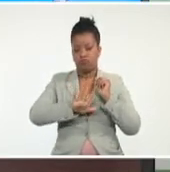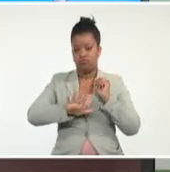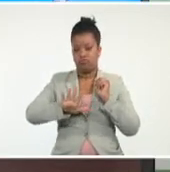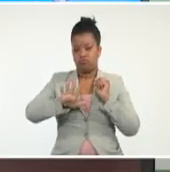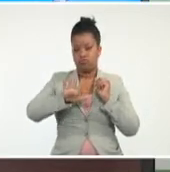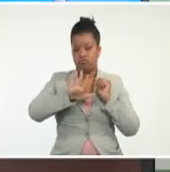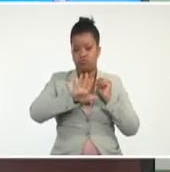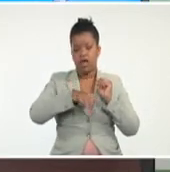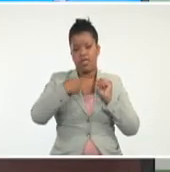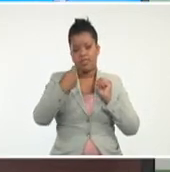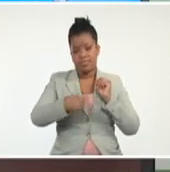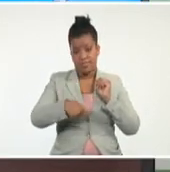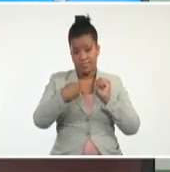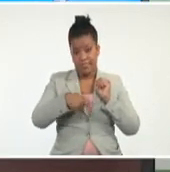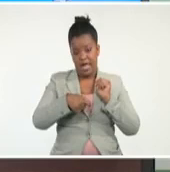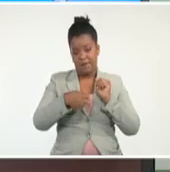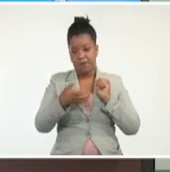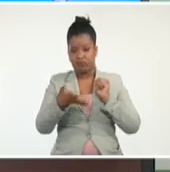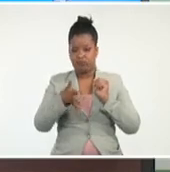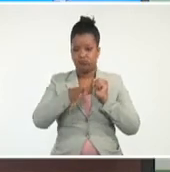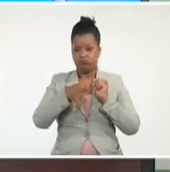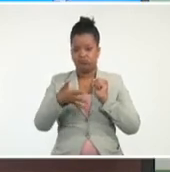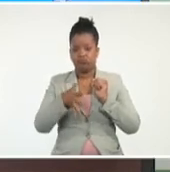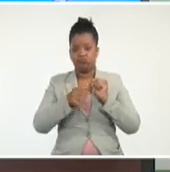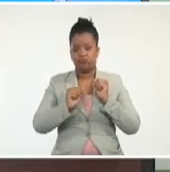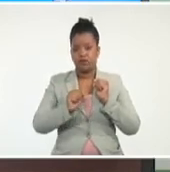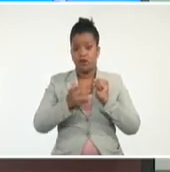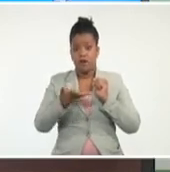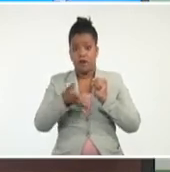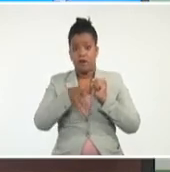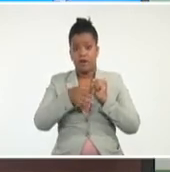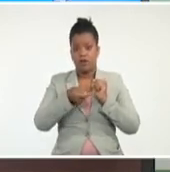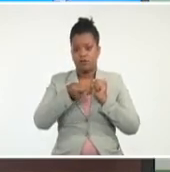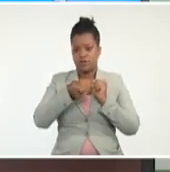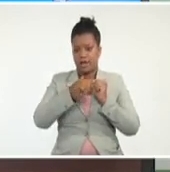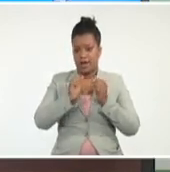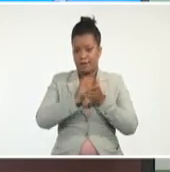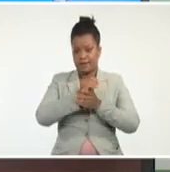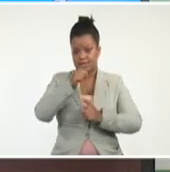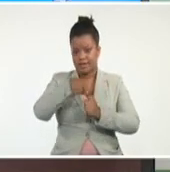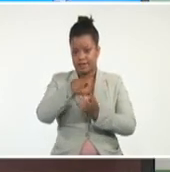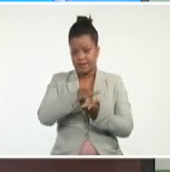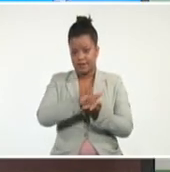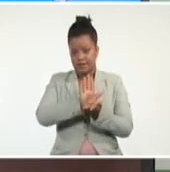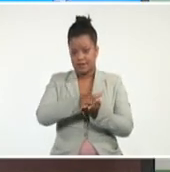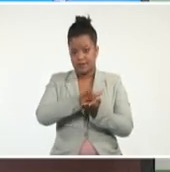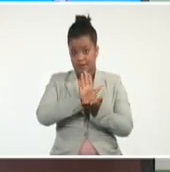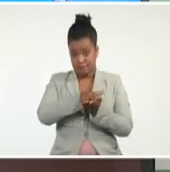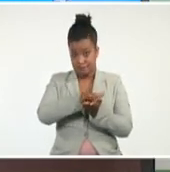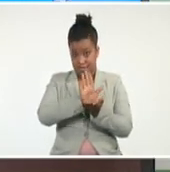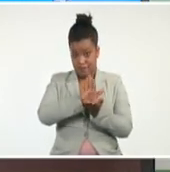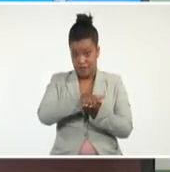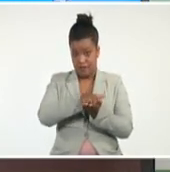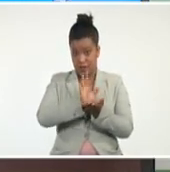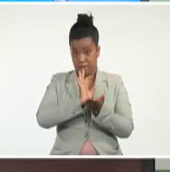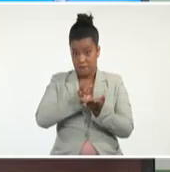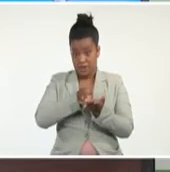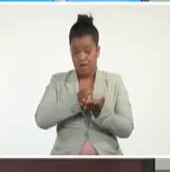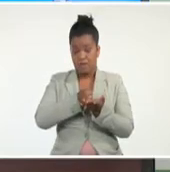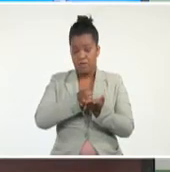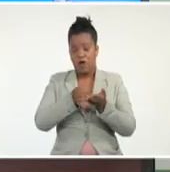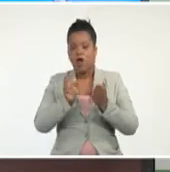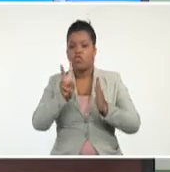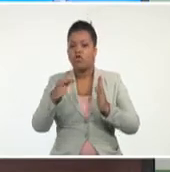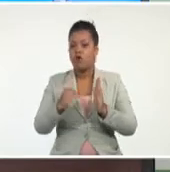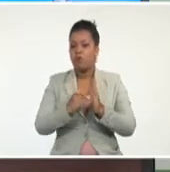punto de la zona de la península de Zapata, aquí en la zona de la Ciénaga, sobre las 2 de